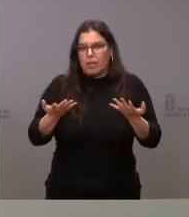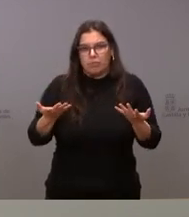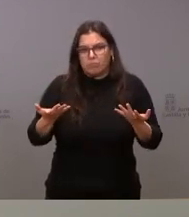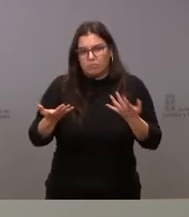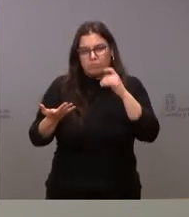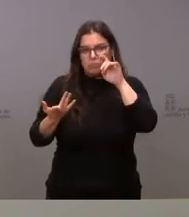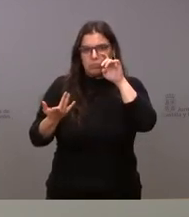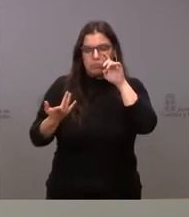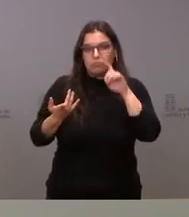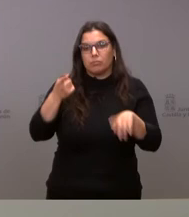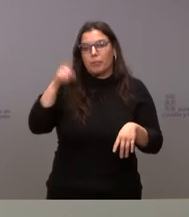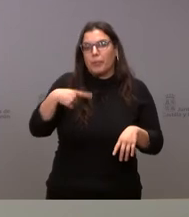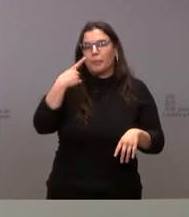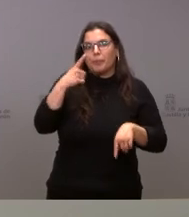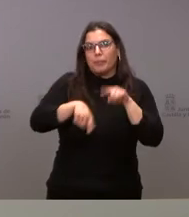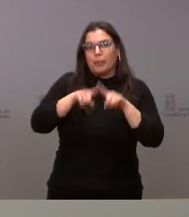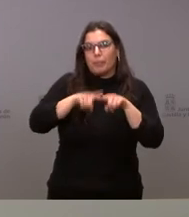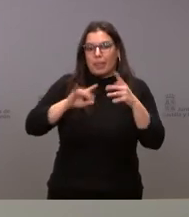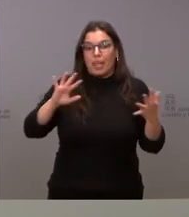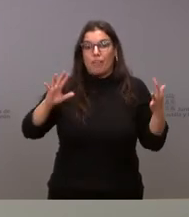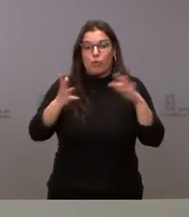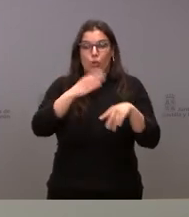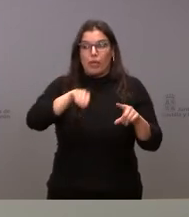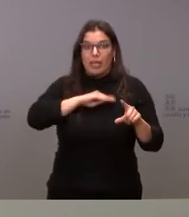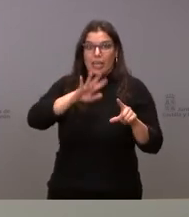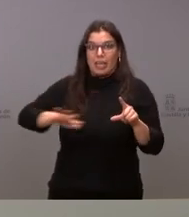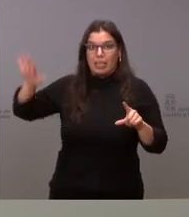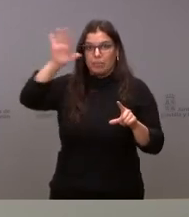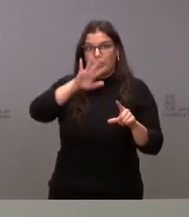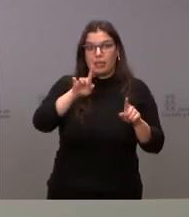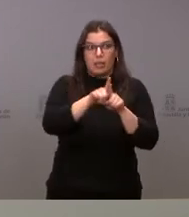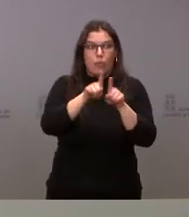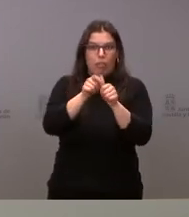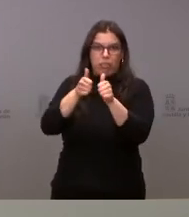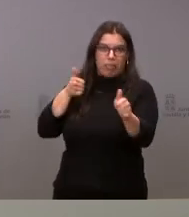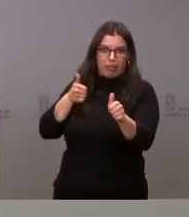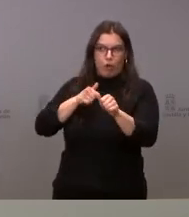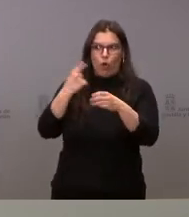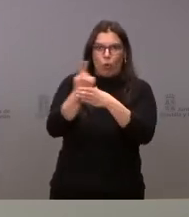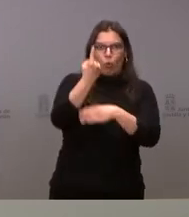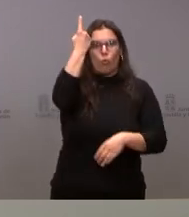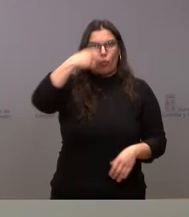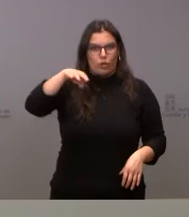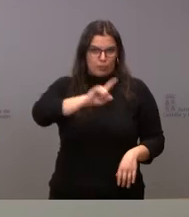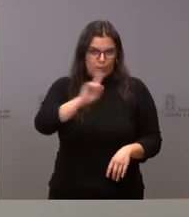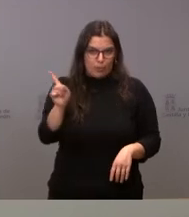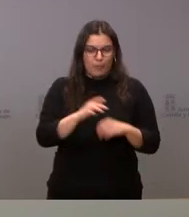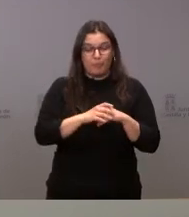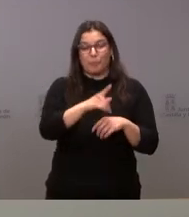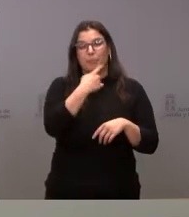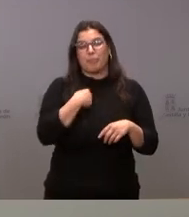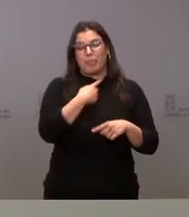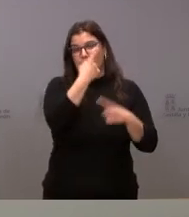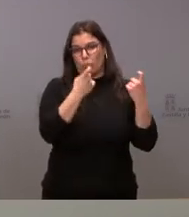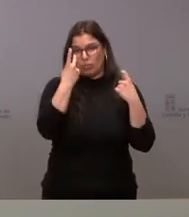también veremos a ver cuál es la evolución de todo el contexto nacional por no quedarnos como una comunidad aislada a este respecto me plantea usted básicamente dos